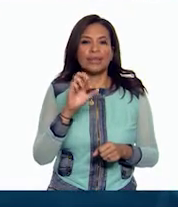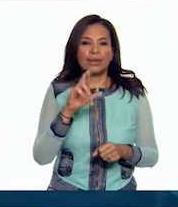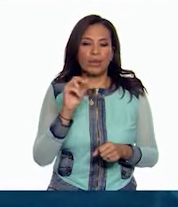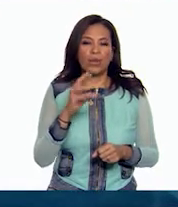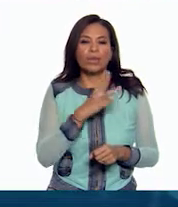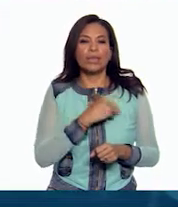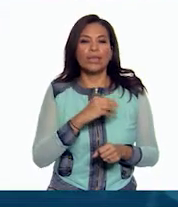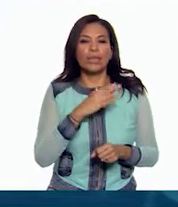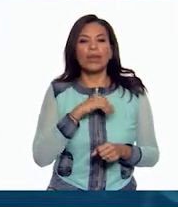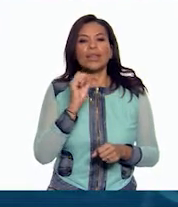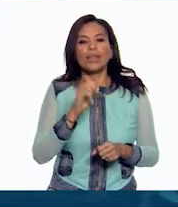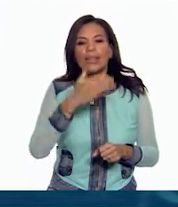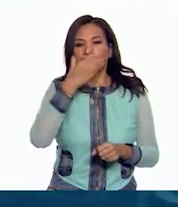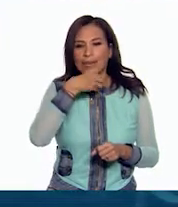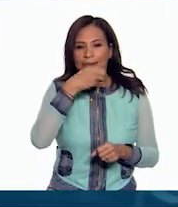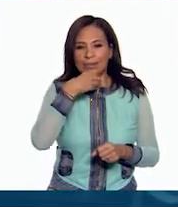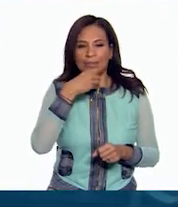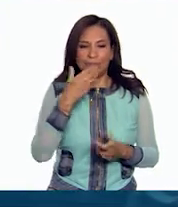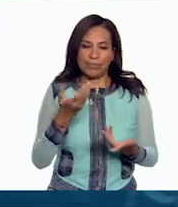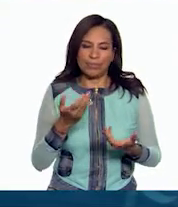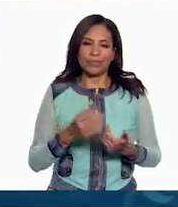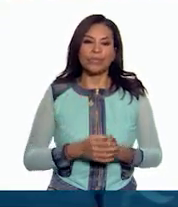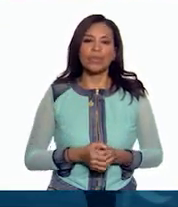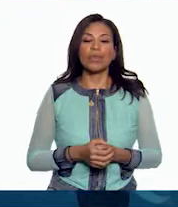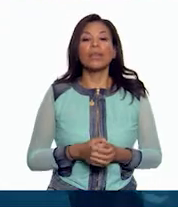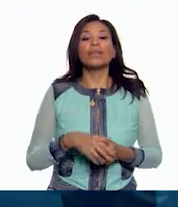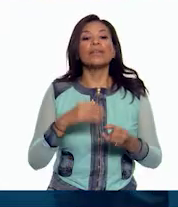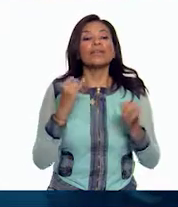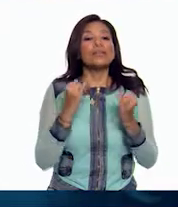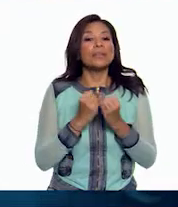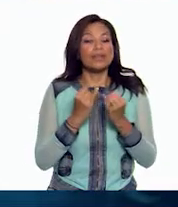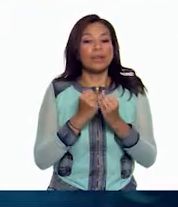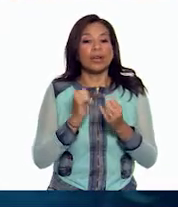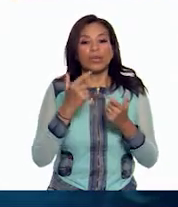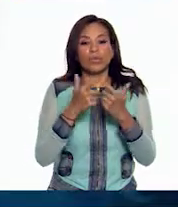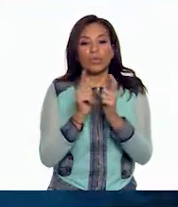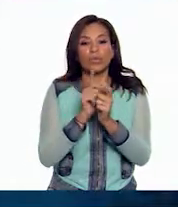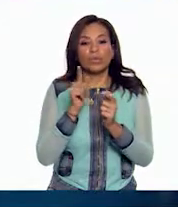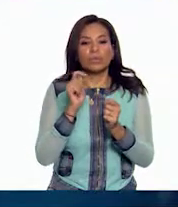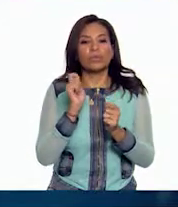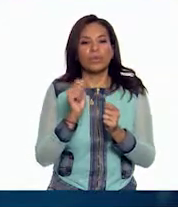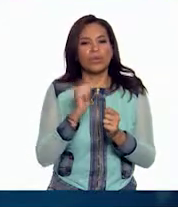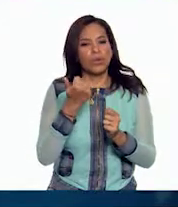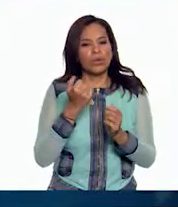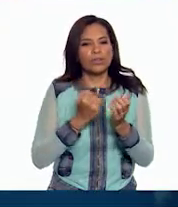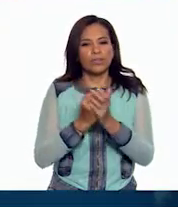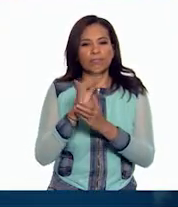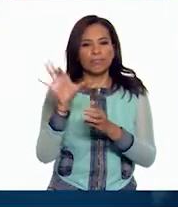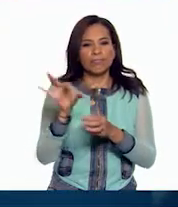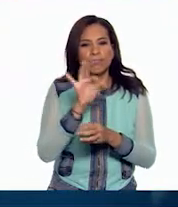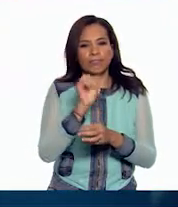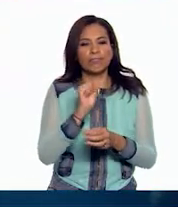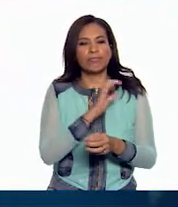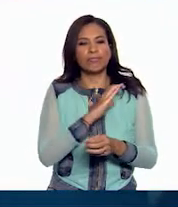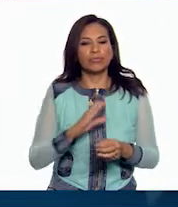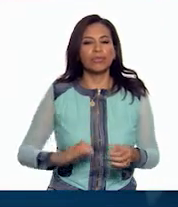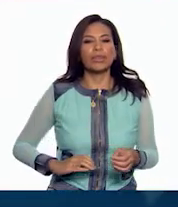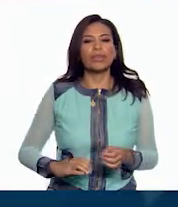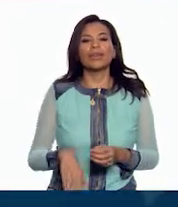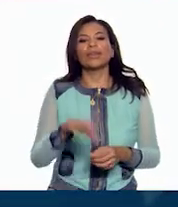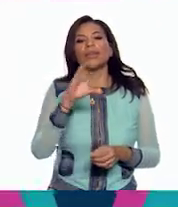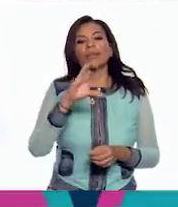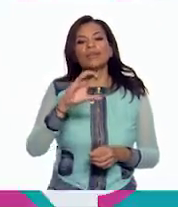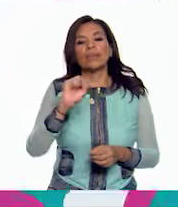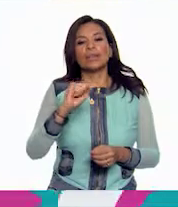mexicano Lázaro Cárdenas. Por otra parte, el partido oficial postuló como su candidato a Carlos Salinas de